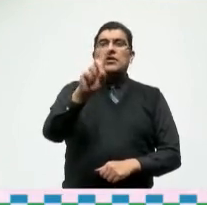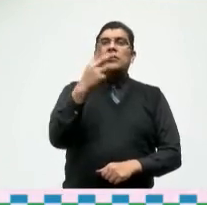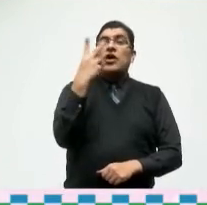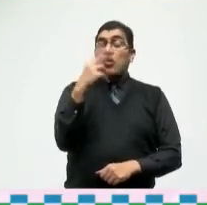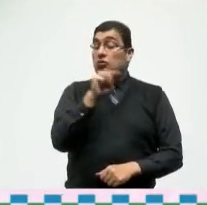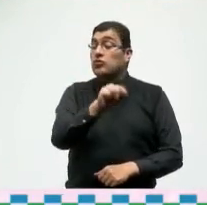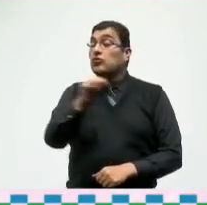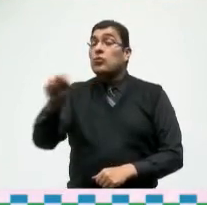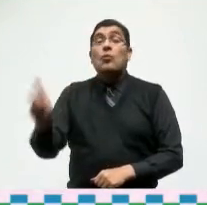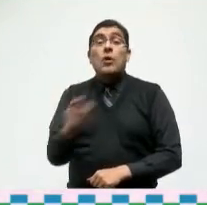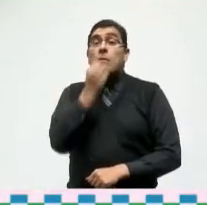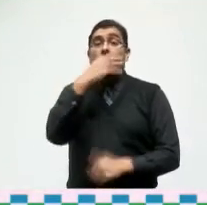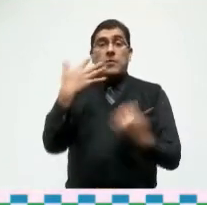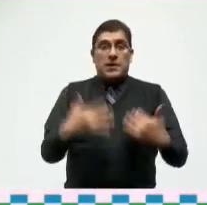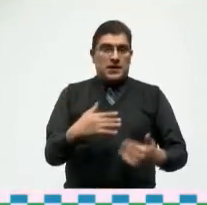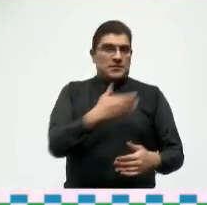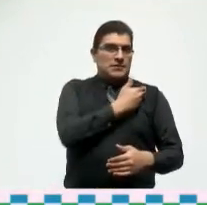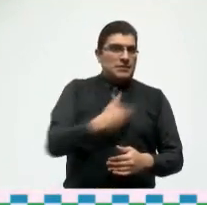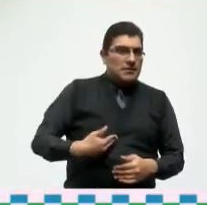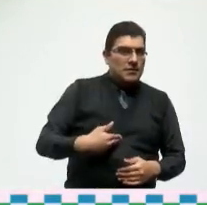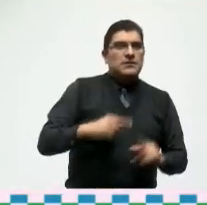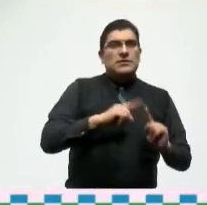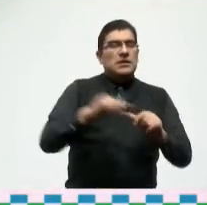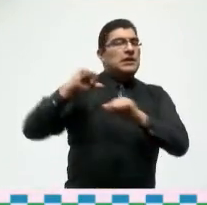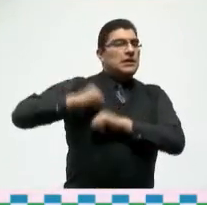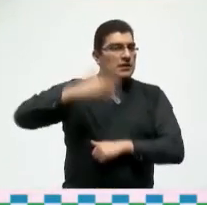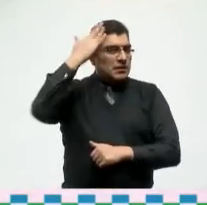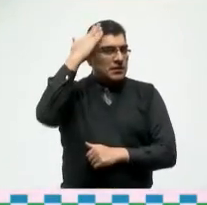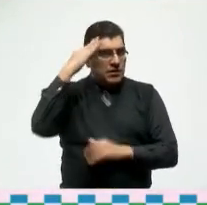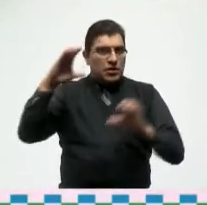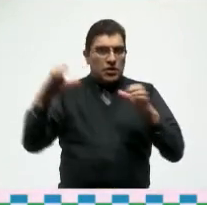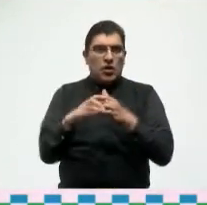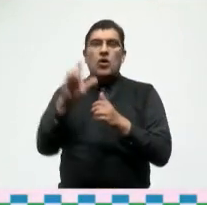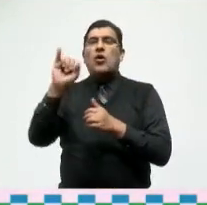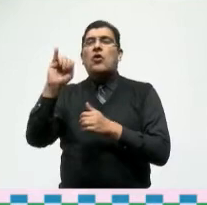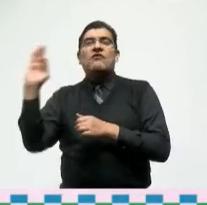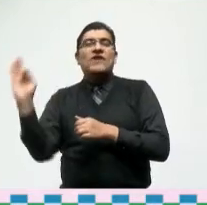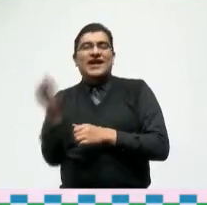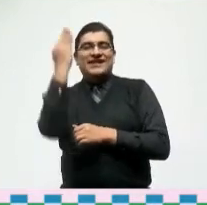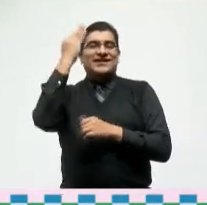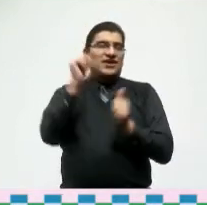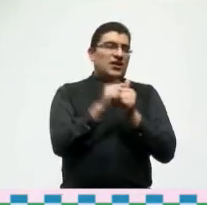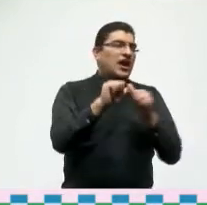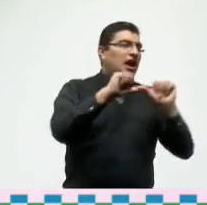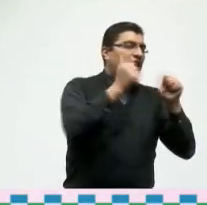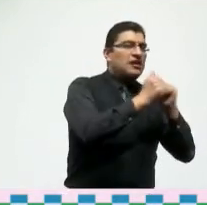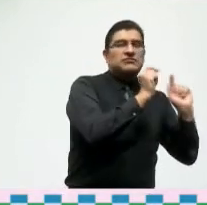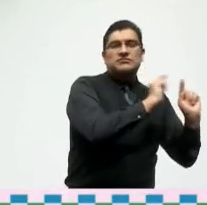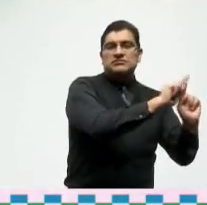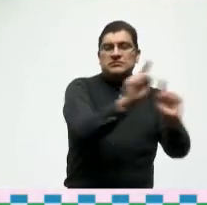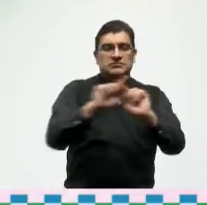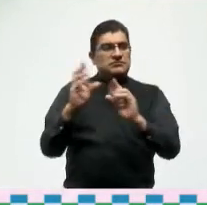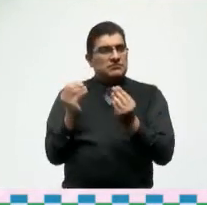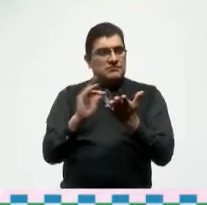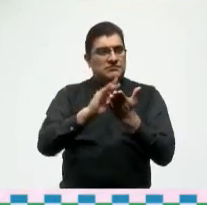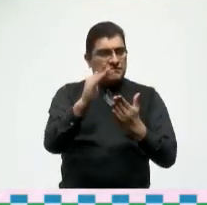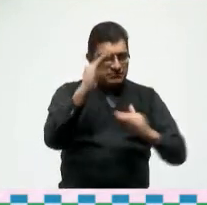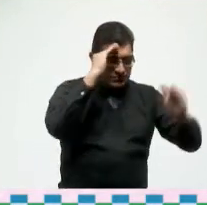mágicos a los presidentes y líderes de cámaras confederaciones asociaciones también